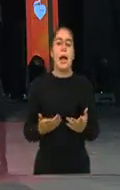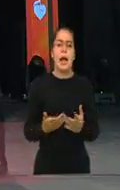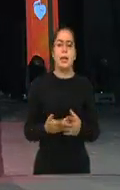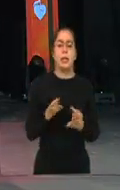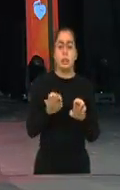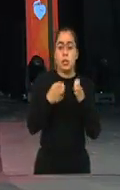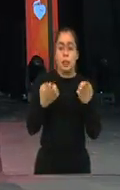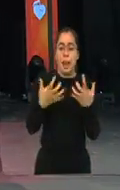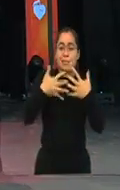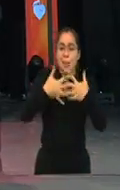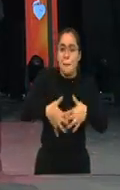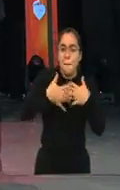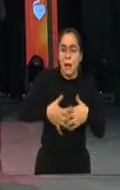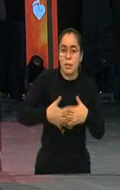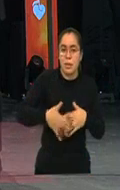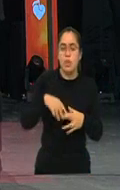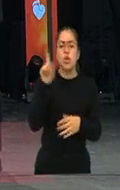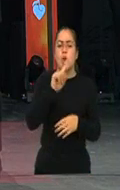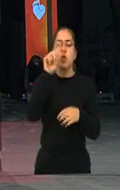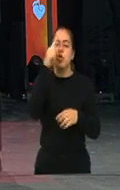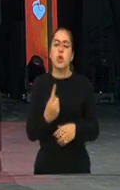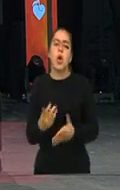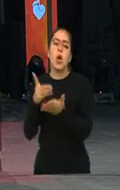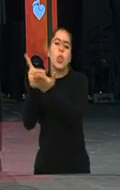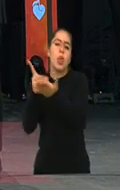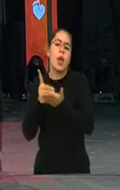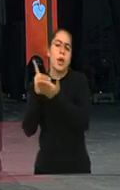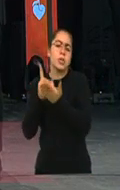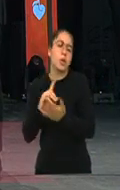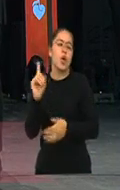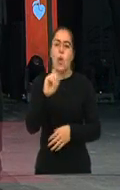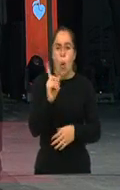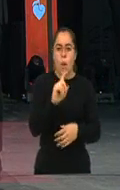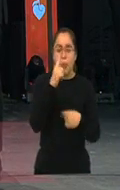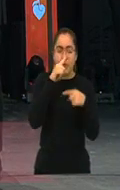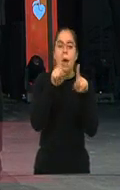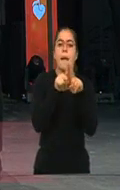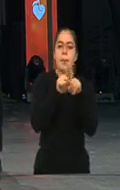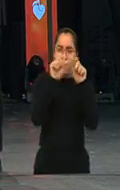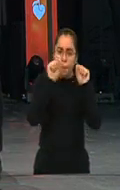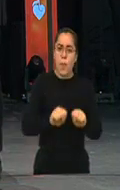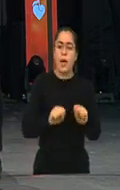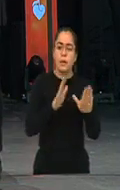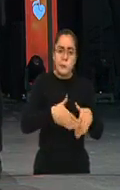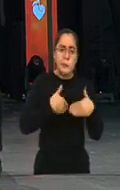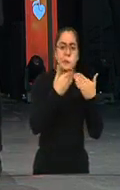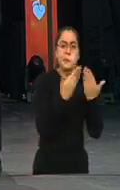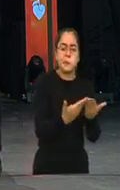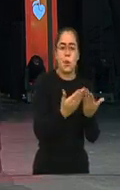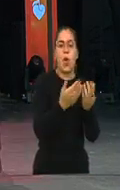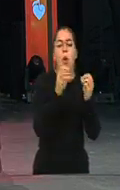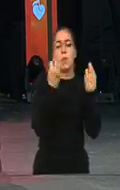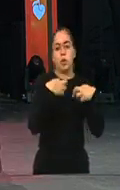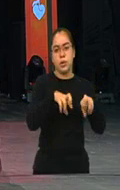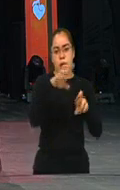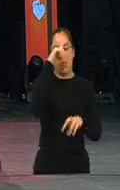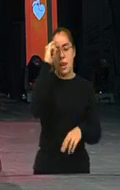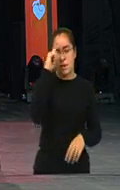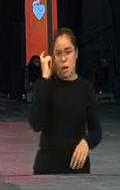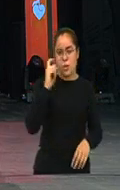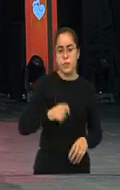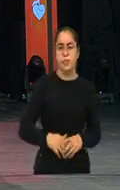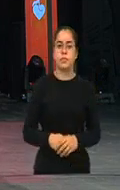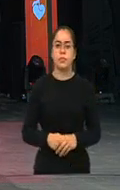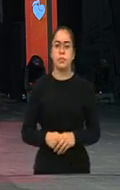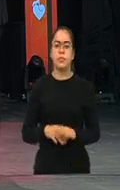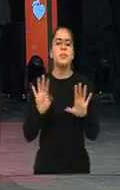no solo donen recursos, sino que también pongan a disposición puestos de trabajo. Que alcance este convenio. Contanos un